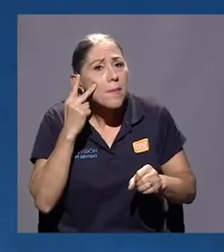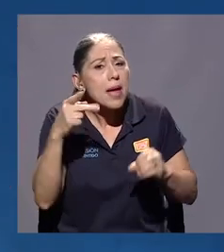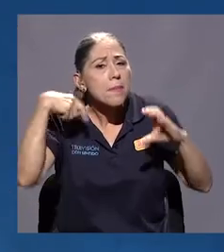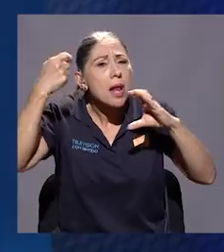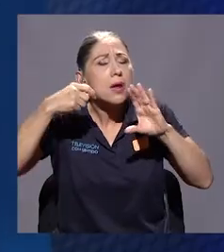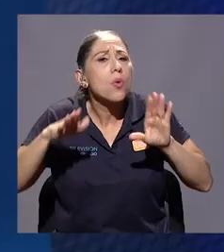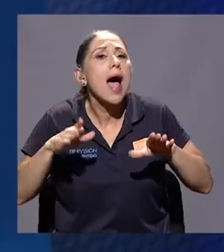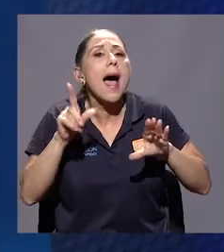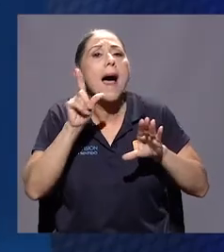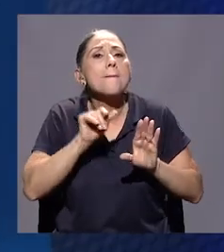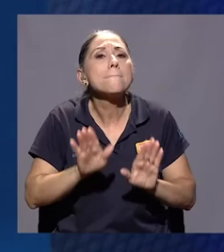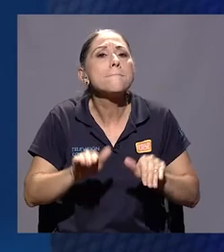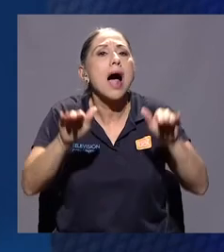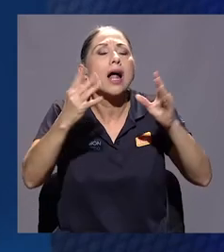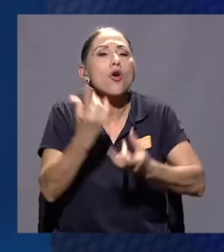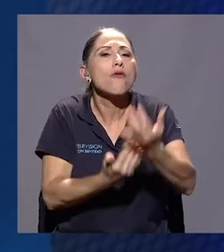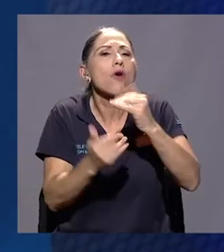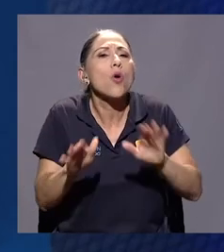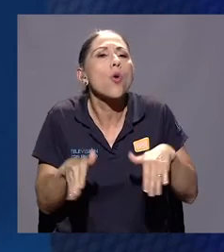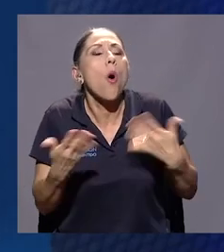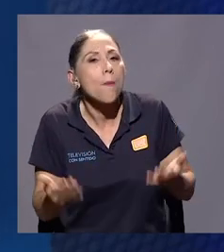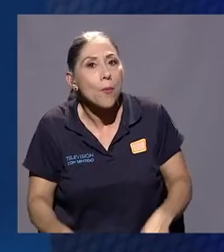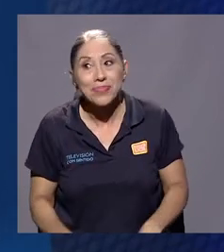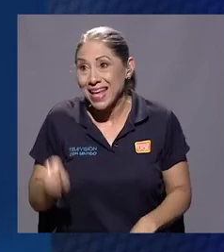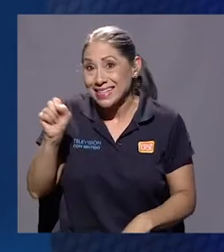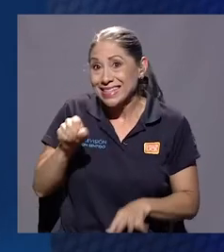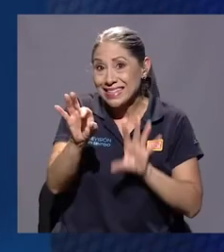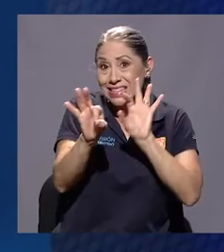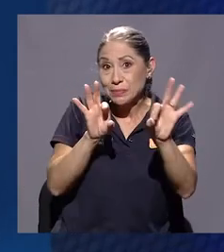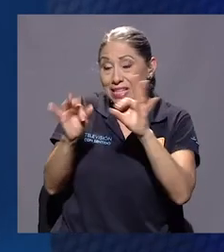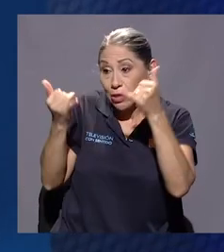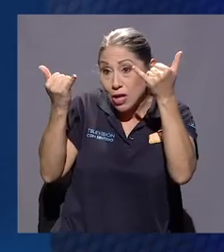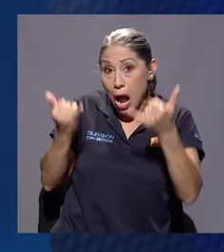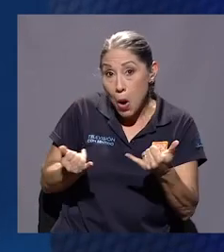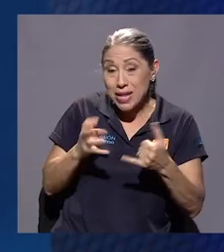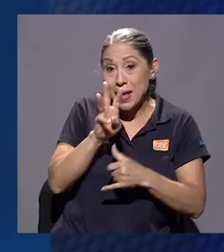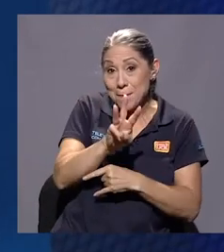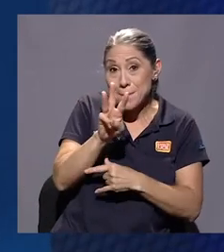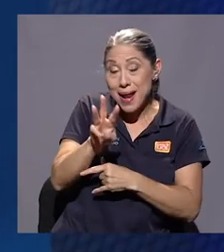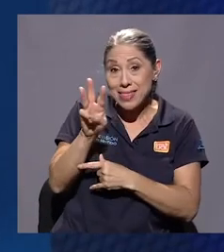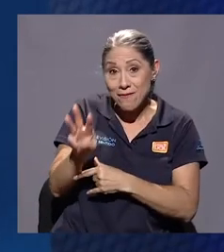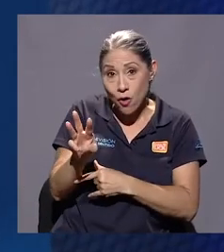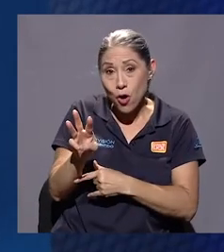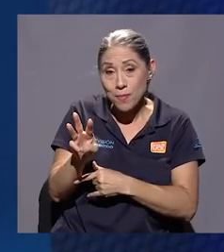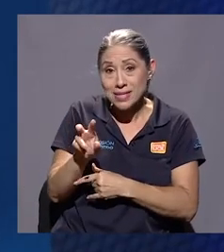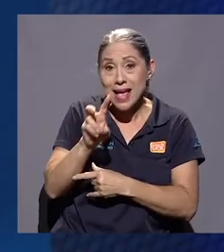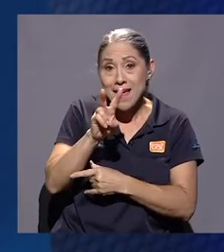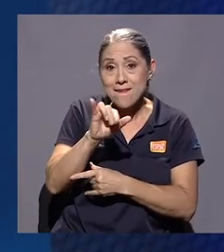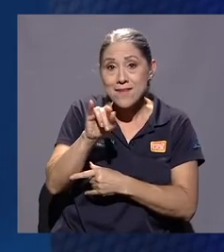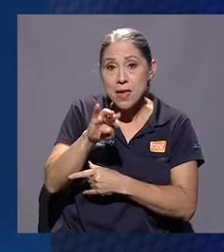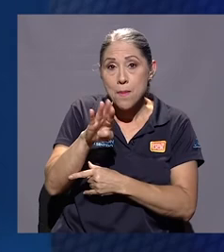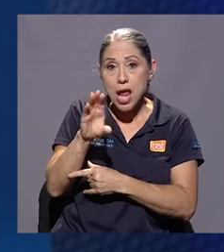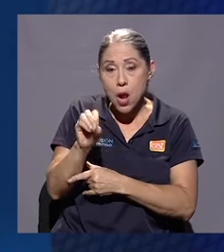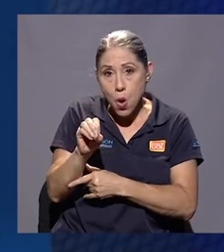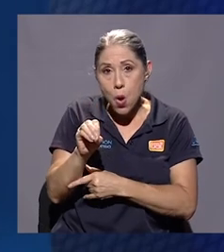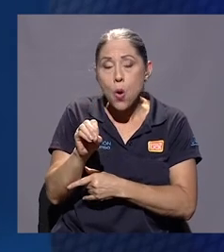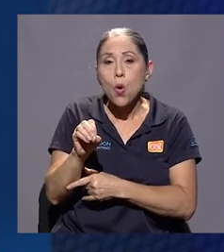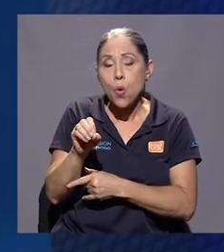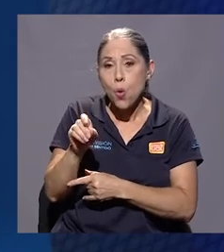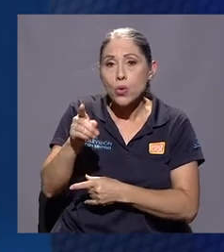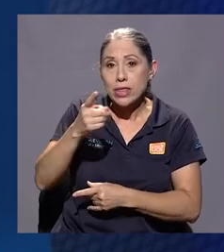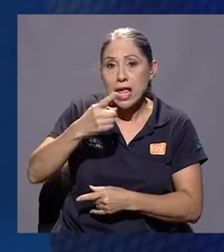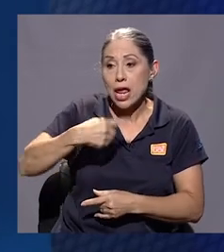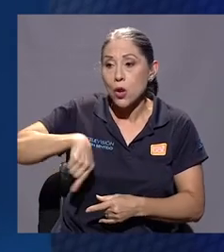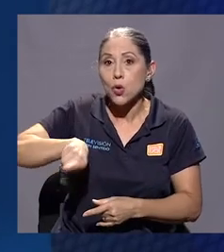Pájaro de Fuego. Sí, están todos invitados a ver El Pájaro de Fuego, ahora está en las plataformas en Vime On Demand de